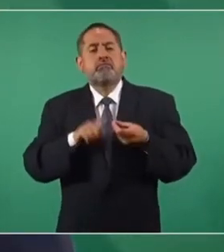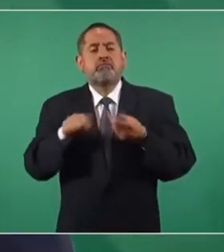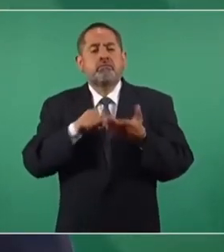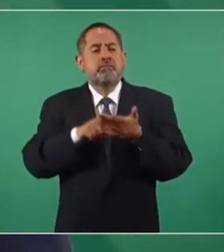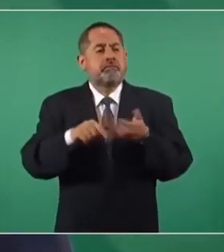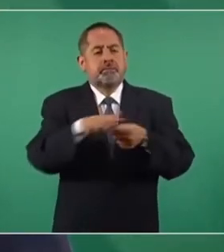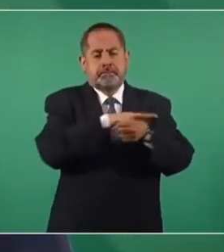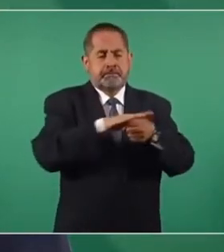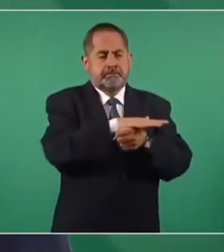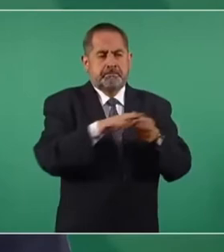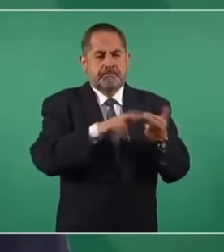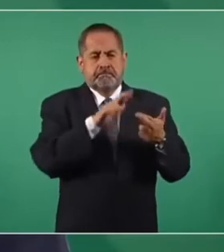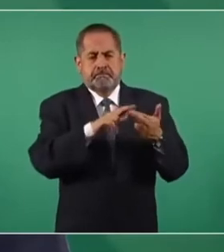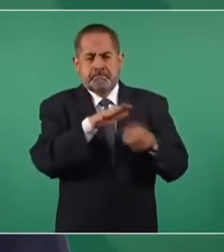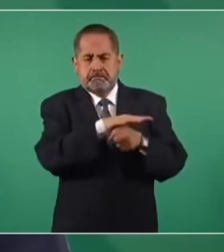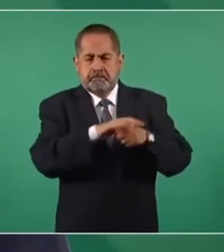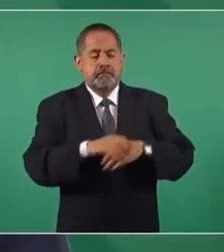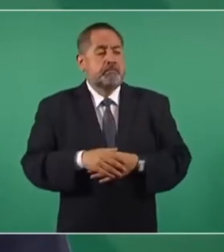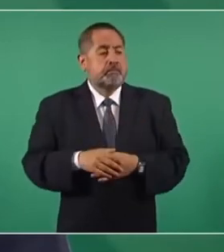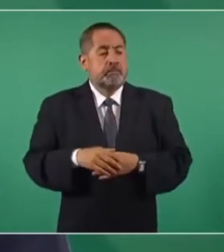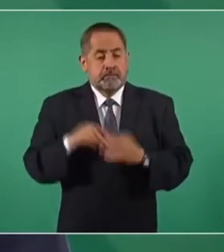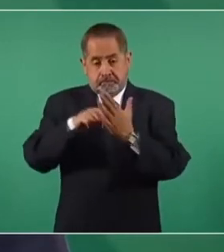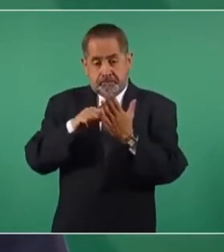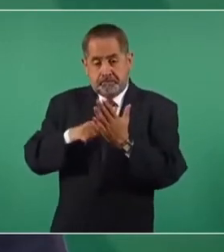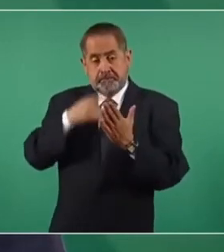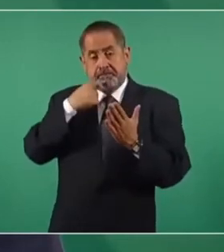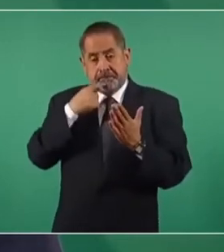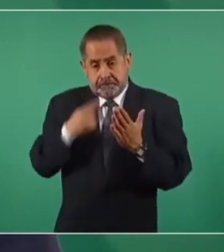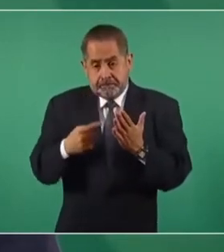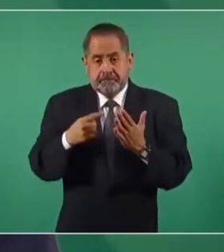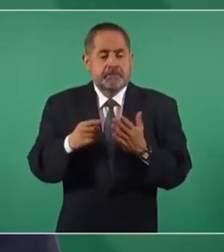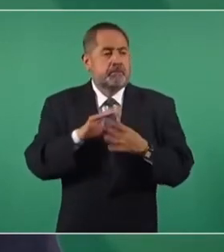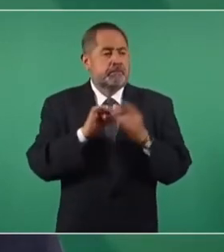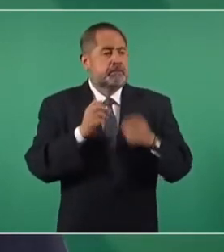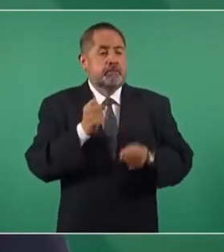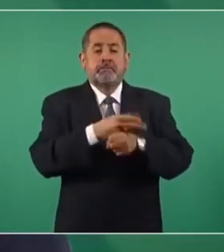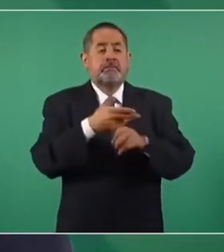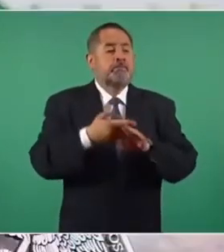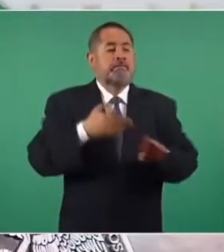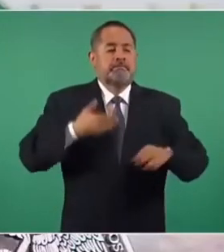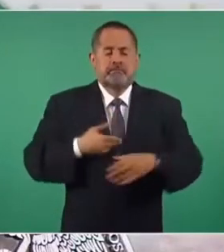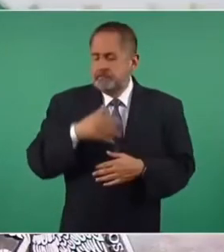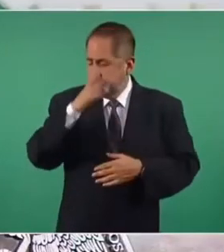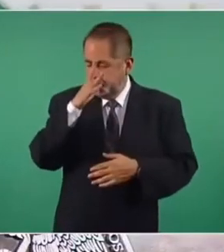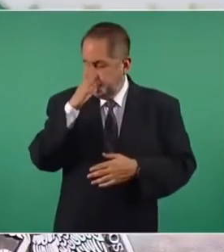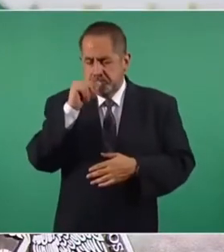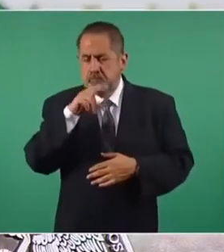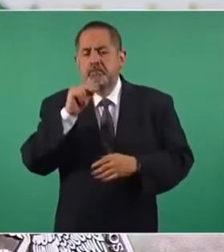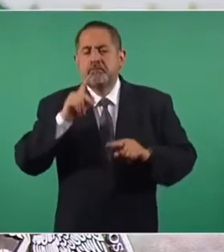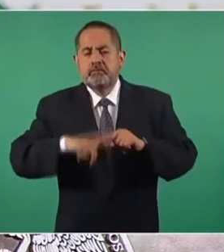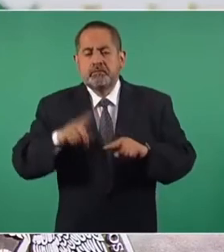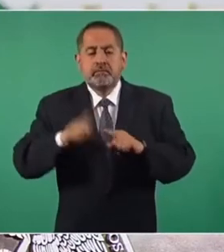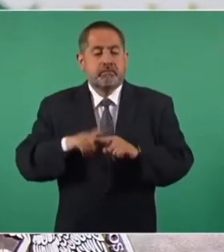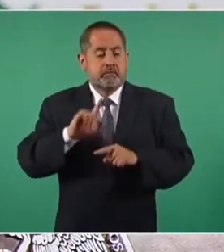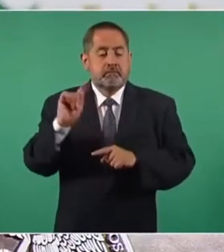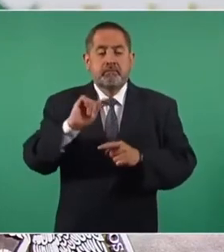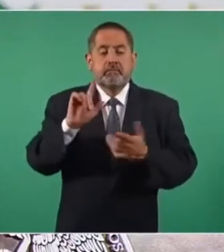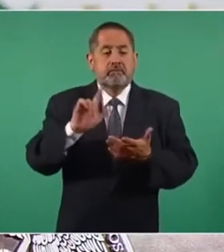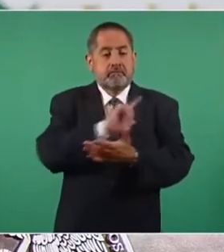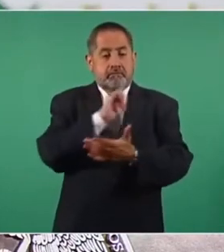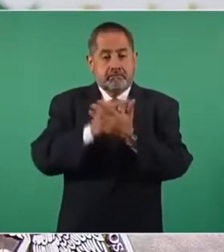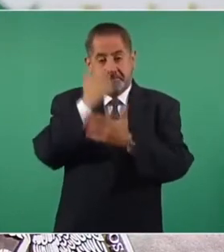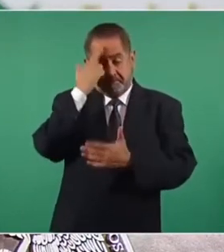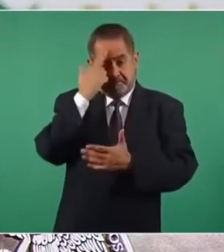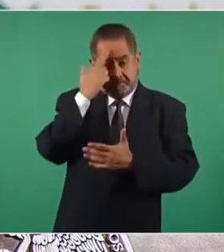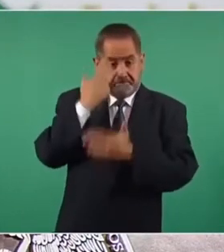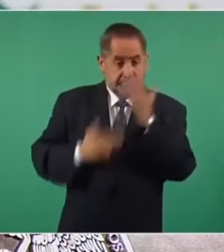El acuerdo señala que no podrán acceder al beneficio de la preliberación quienes estén procesados por delitos contra el libre